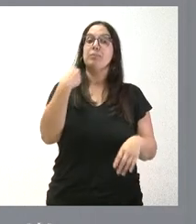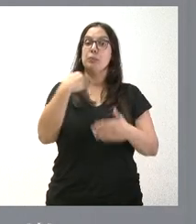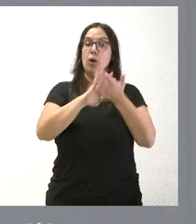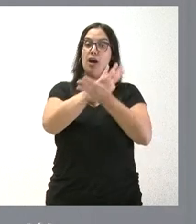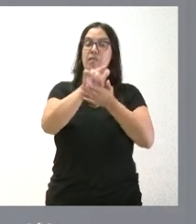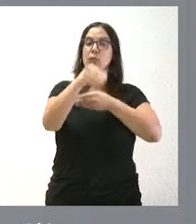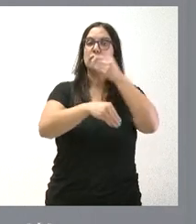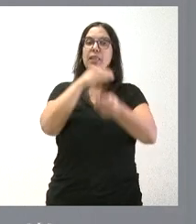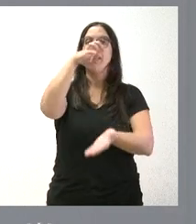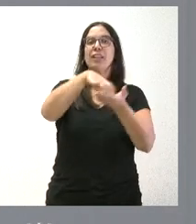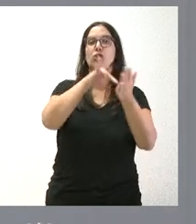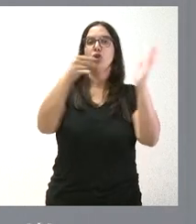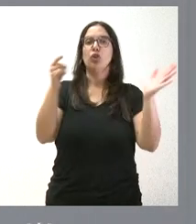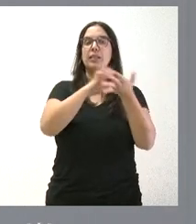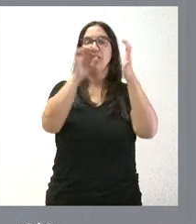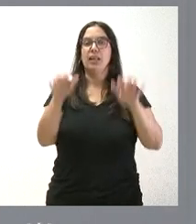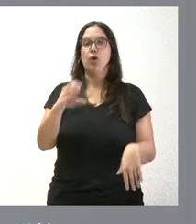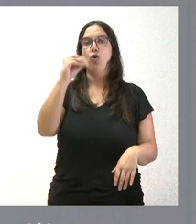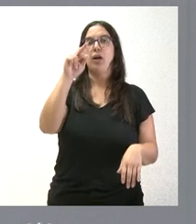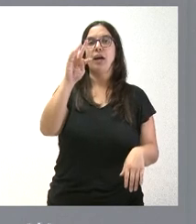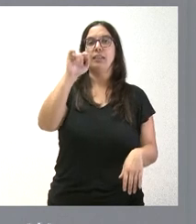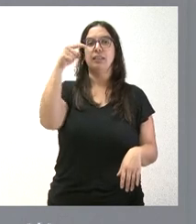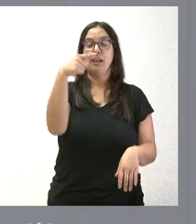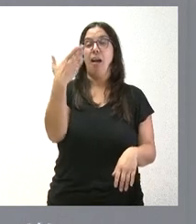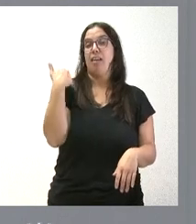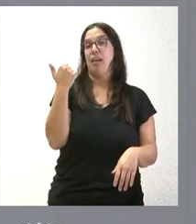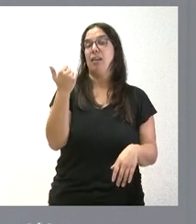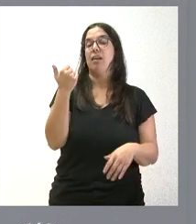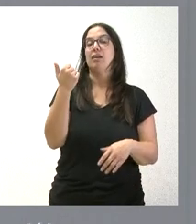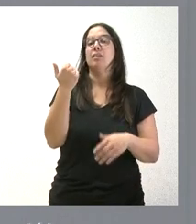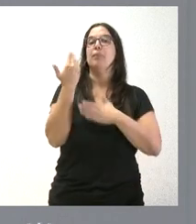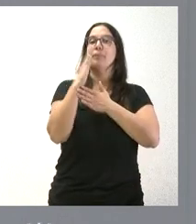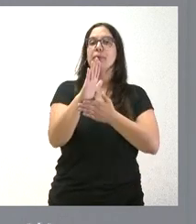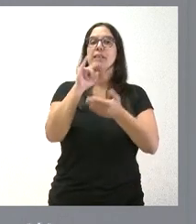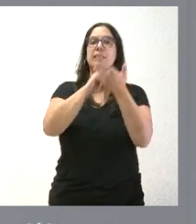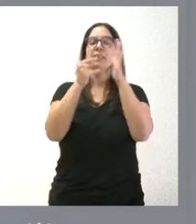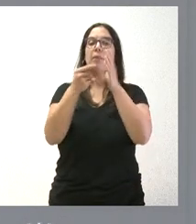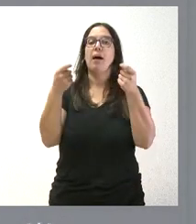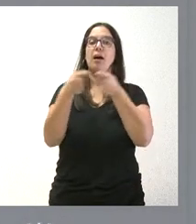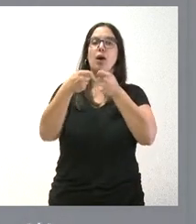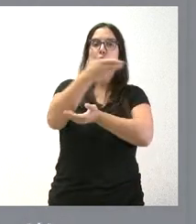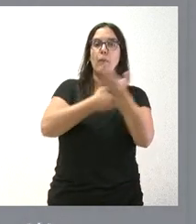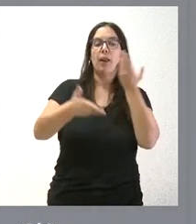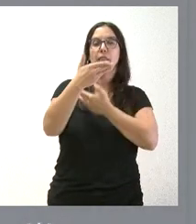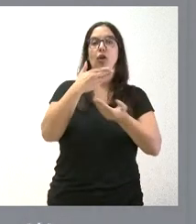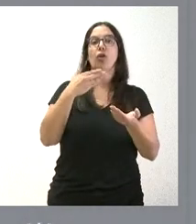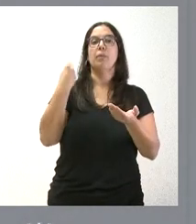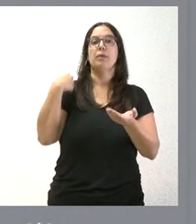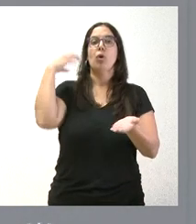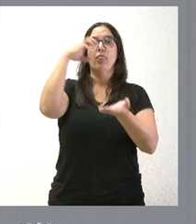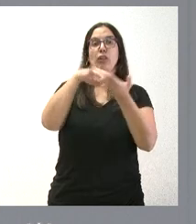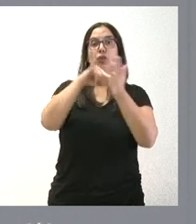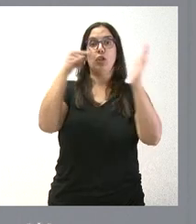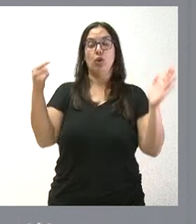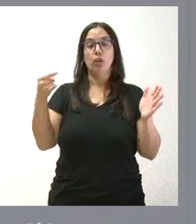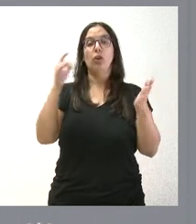desarrolla con un centro tecnológico de Castilla y León, que es Cartif. Ayer planteábamos un sistema de cooperación entre los centros tecnológicos de Castilla y León. Pues este centro tecnológico